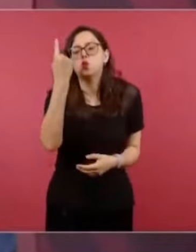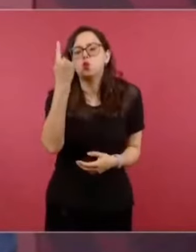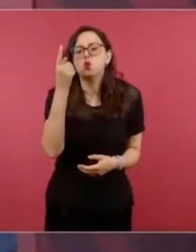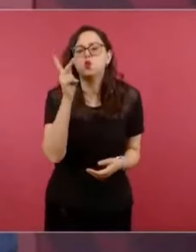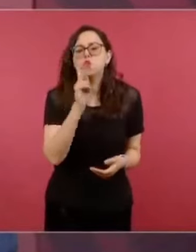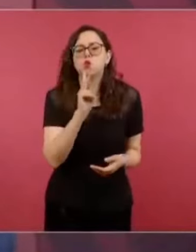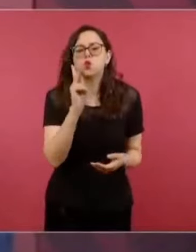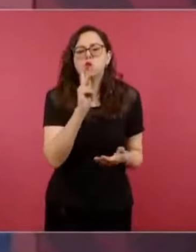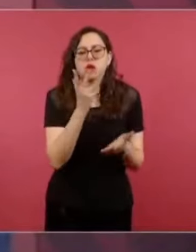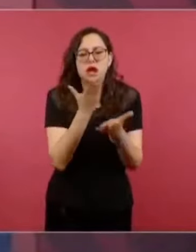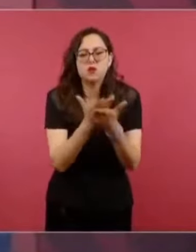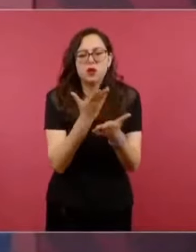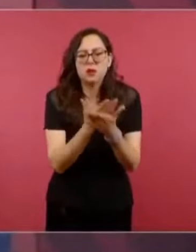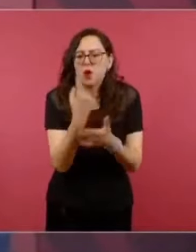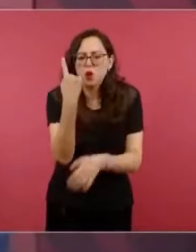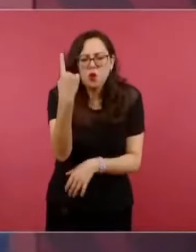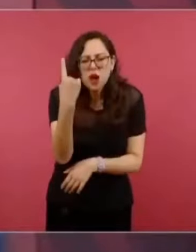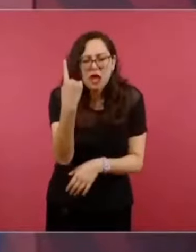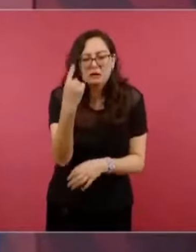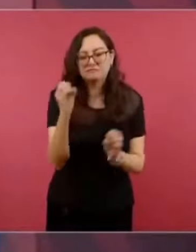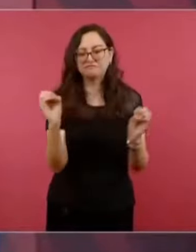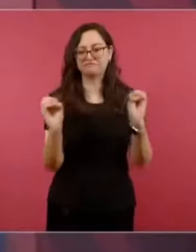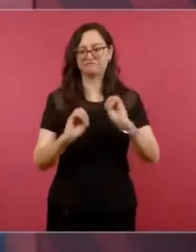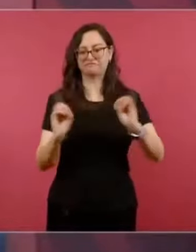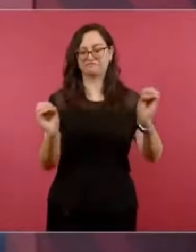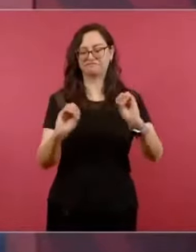vil calumniadores,